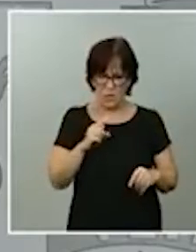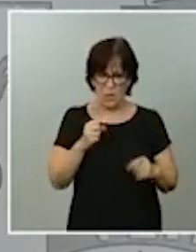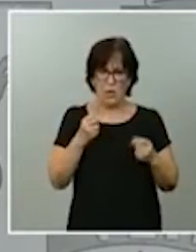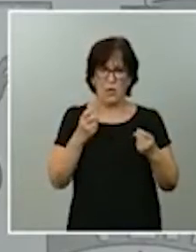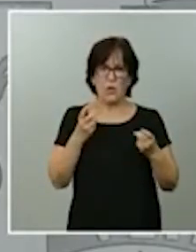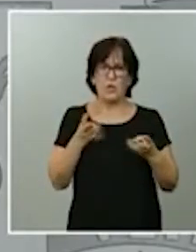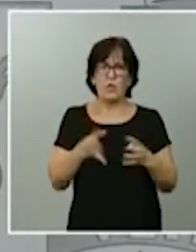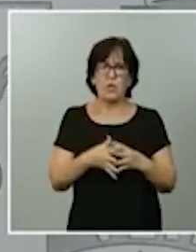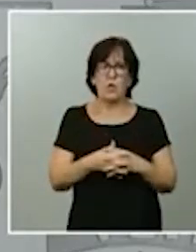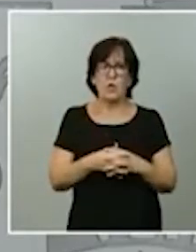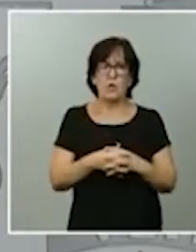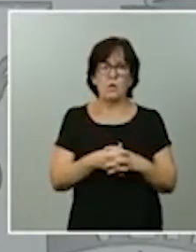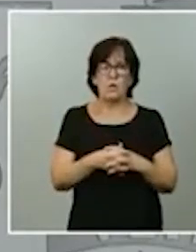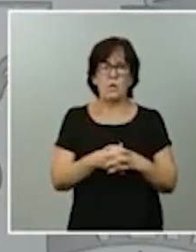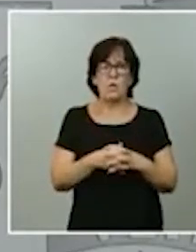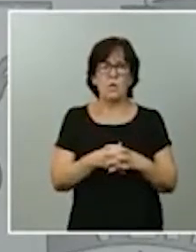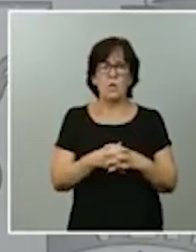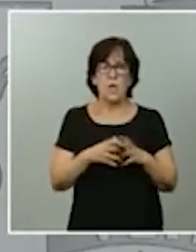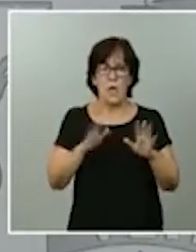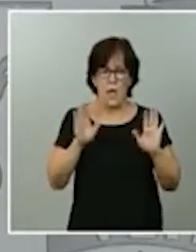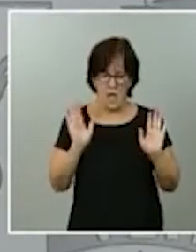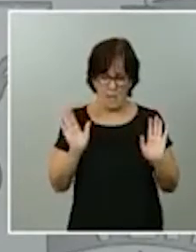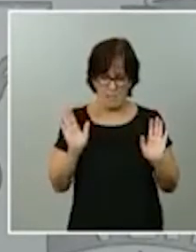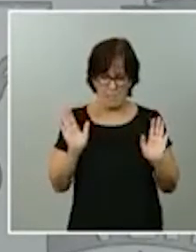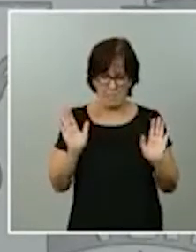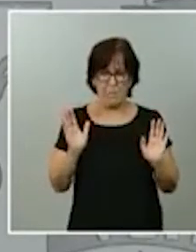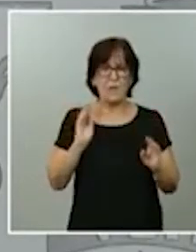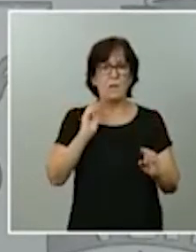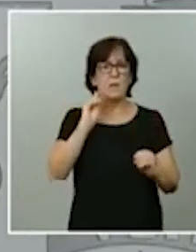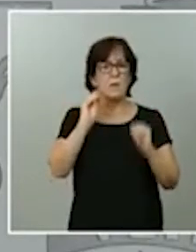vamos a ver, para que se haga usted una idea,